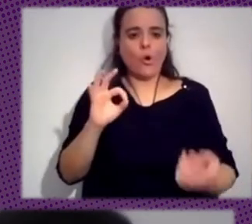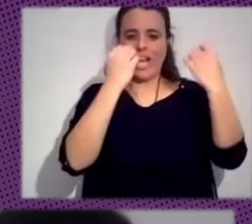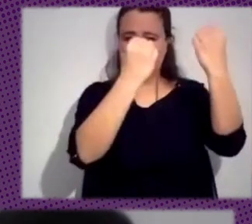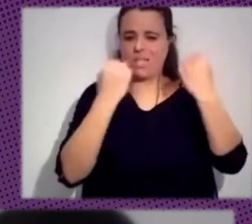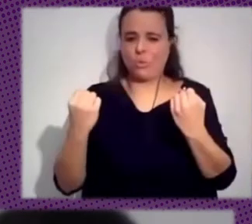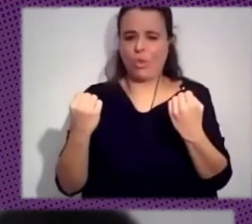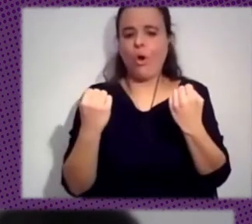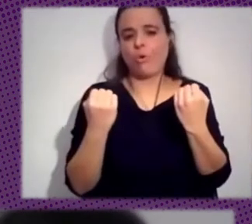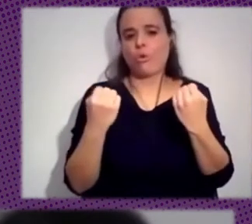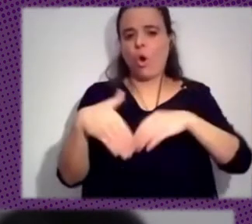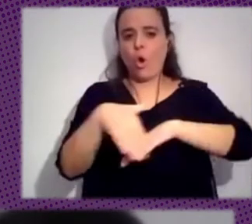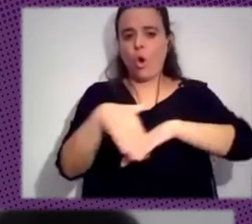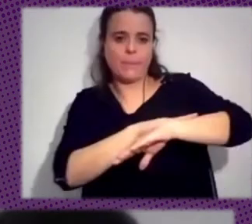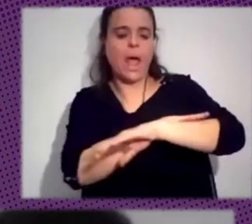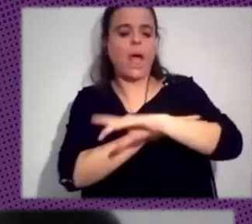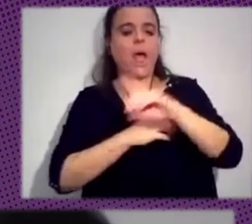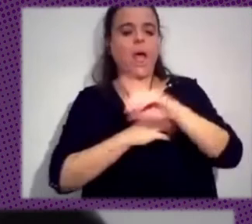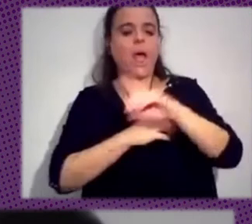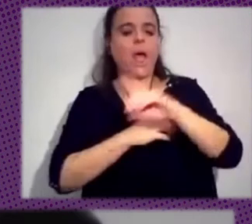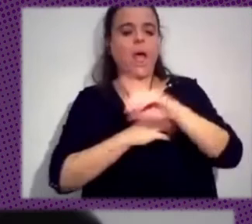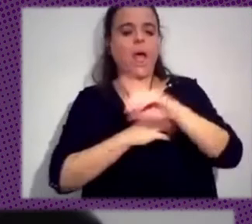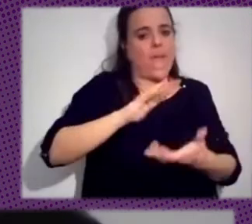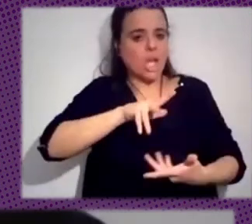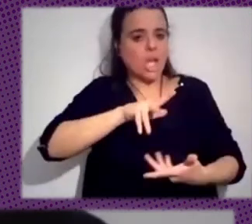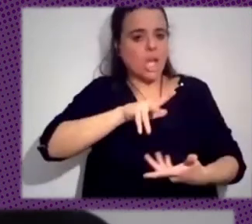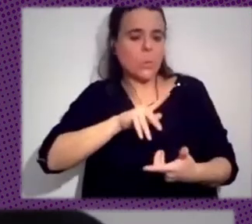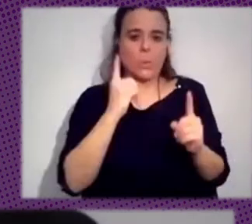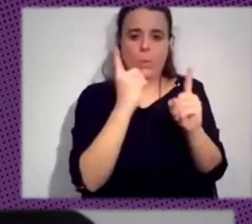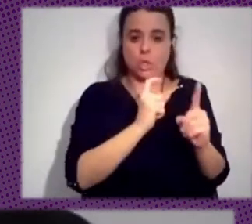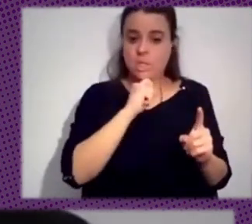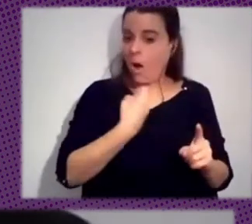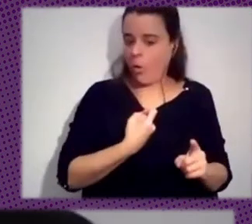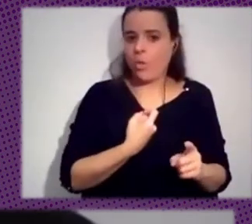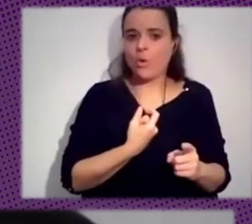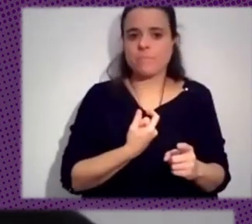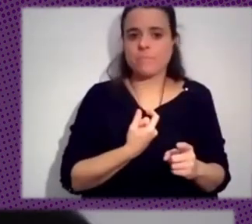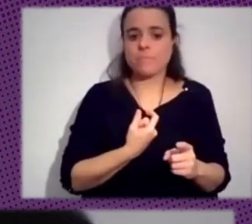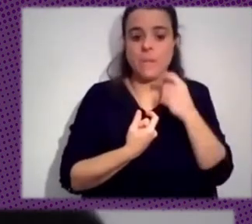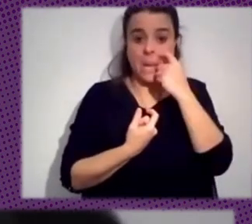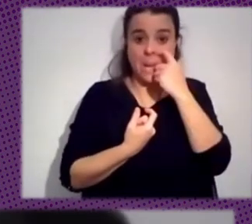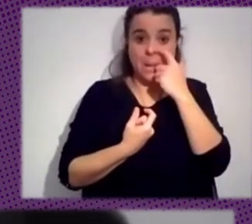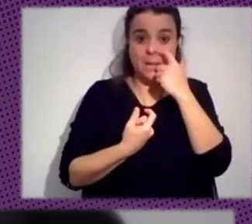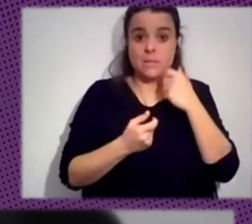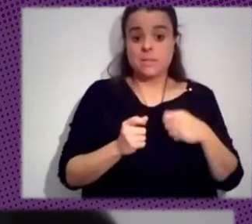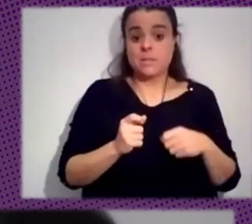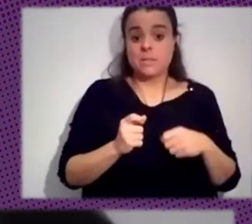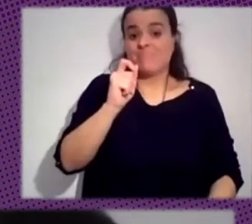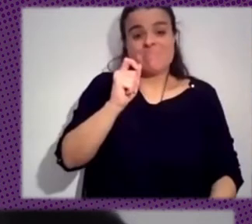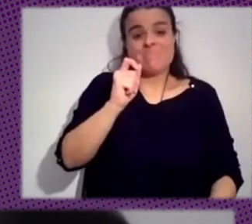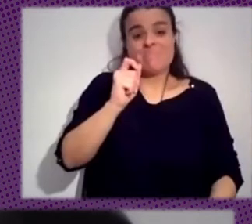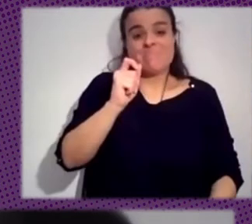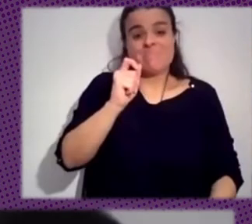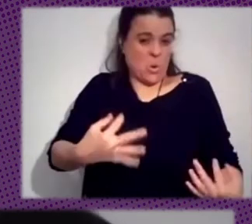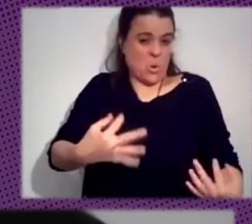instituciones gubernamentales contra la fake news, contra el odio, pues, por lo que sea, no se suele señalar a quién está al otro lado y entonces no se